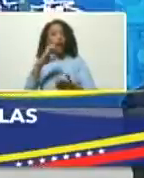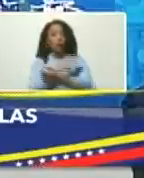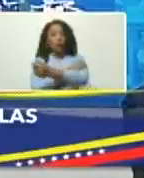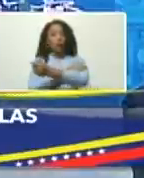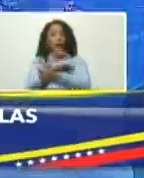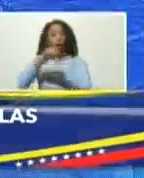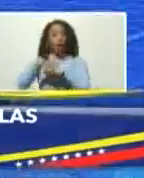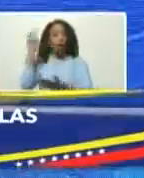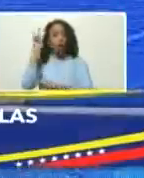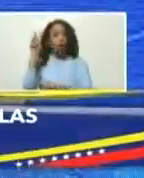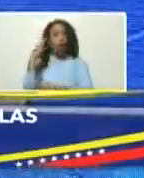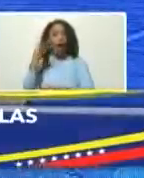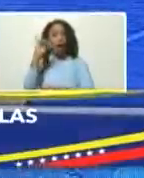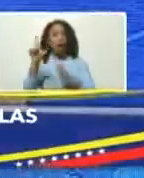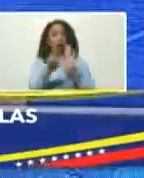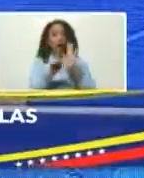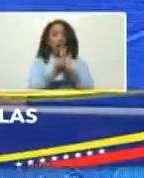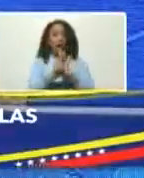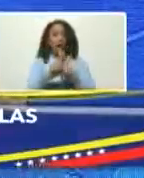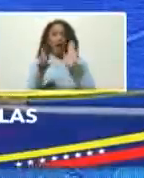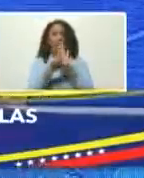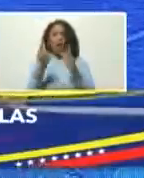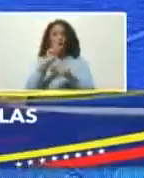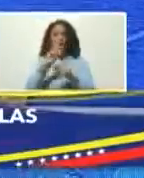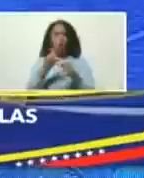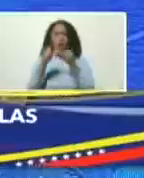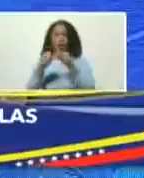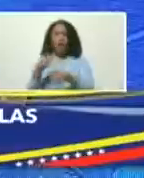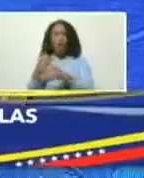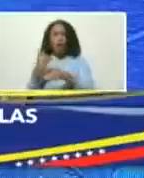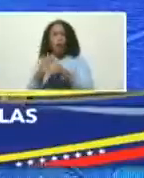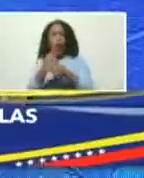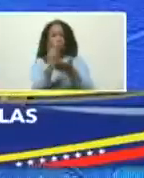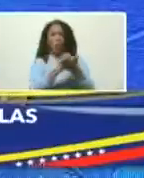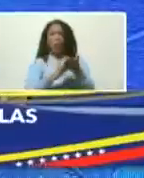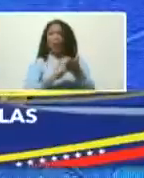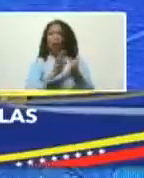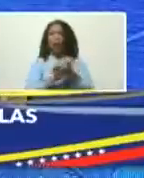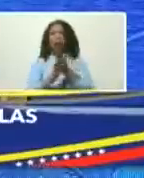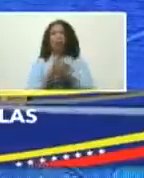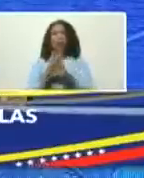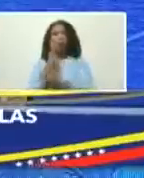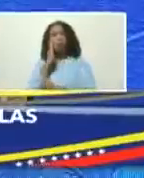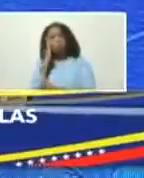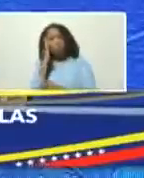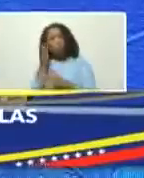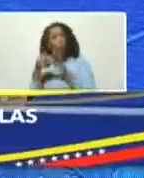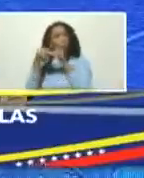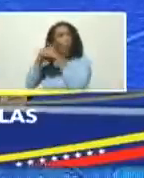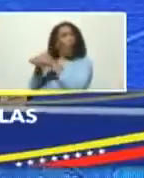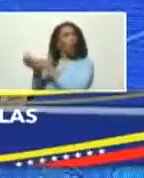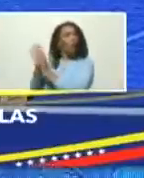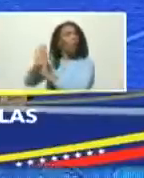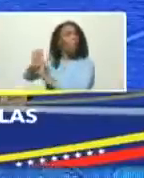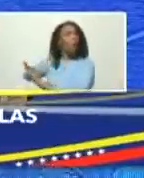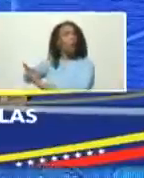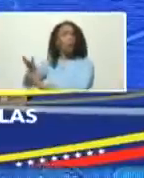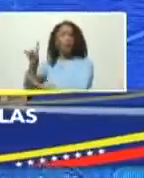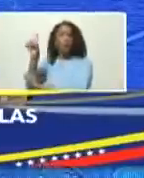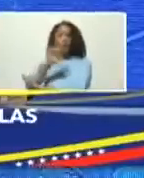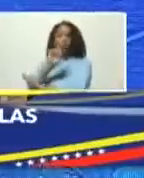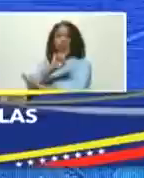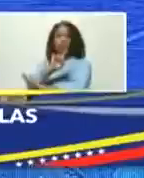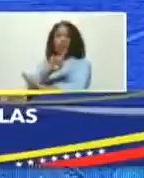Lo importante es que las leyes no se queden en letra muerta, en letra dormida, en letra congelada, sino que las